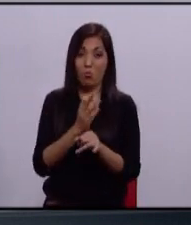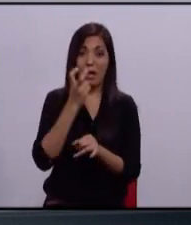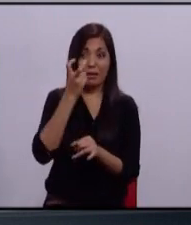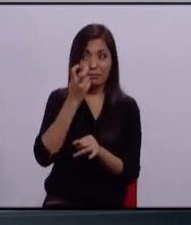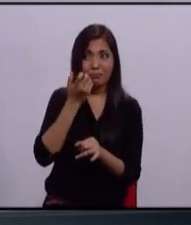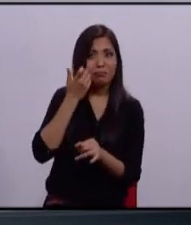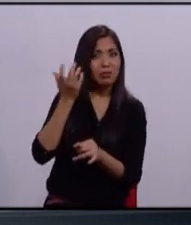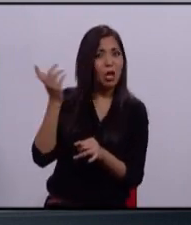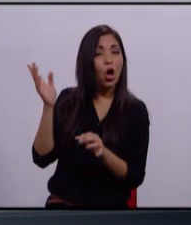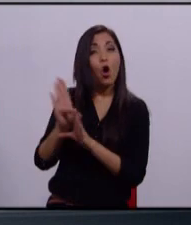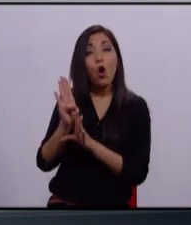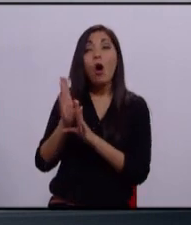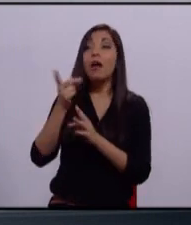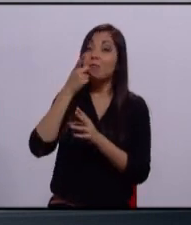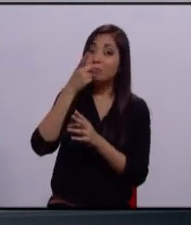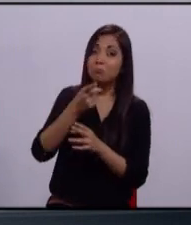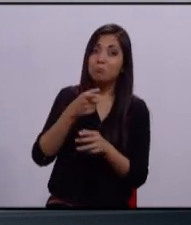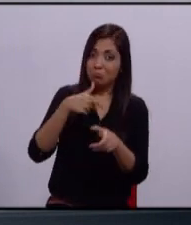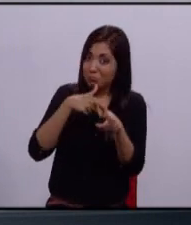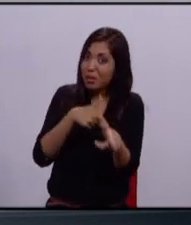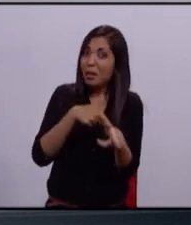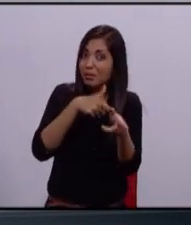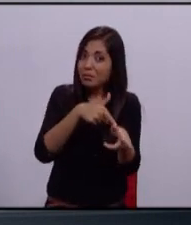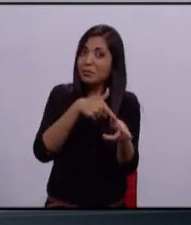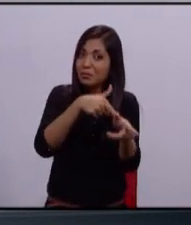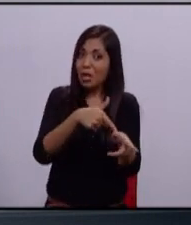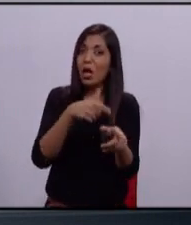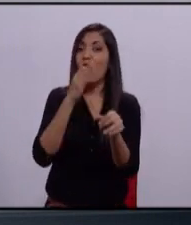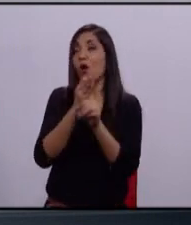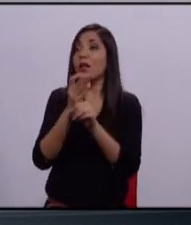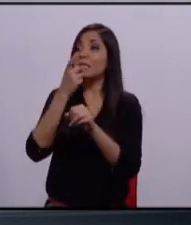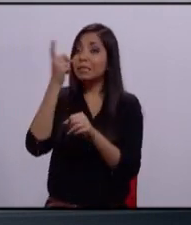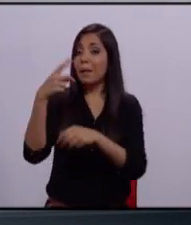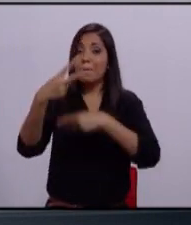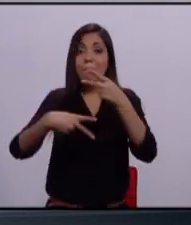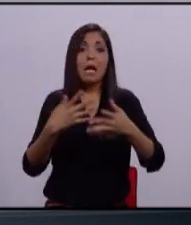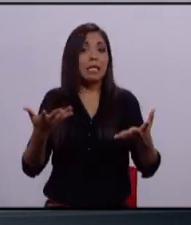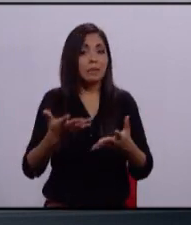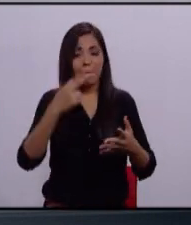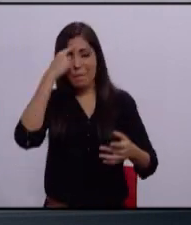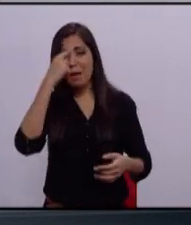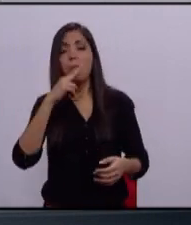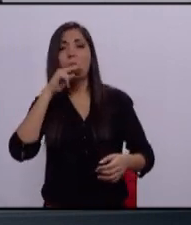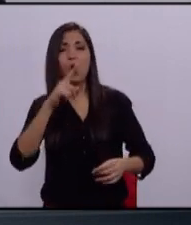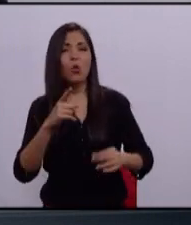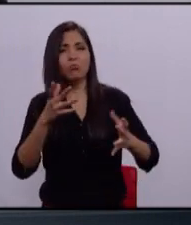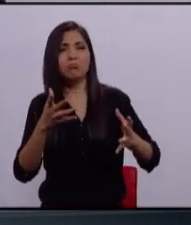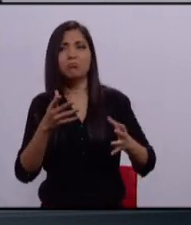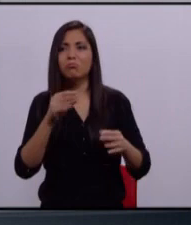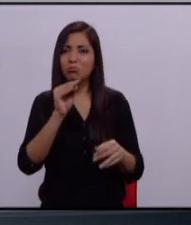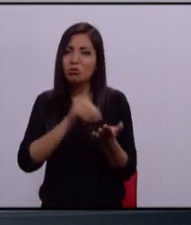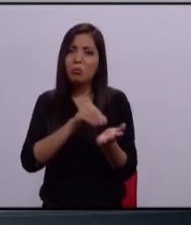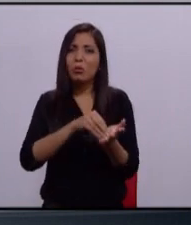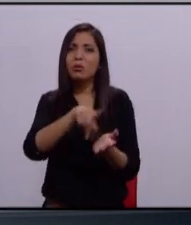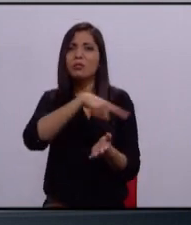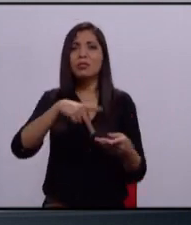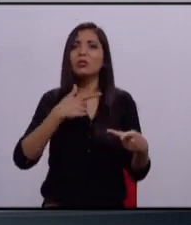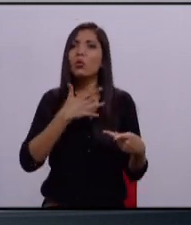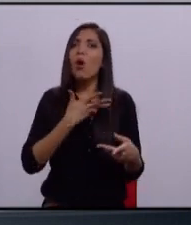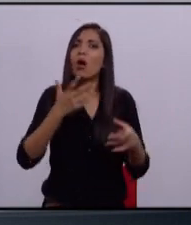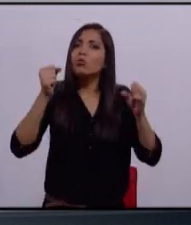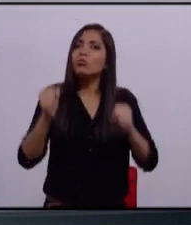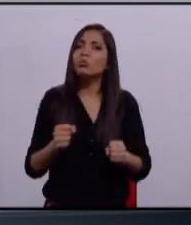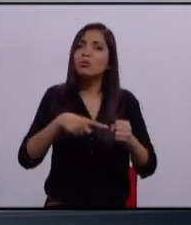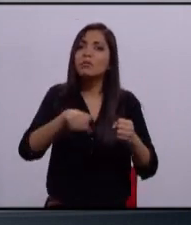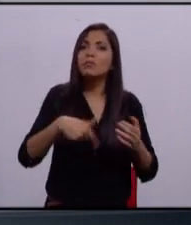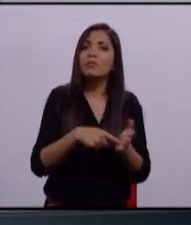nos quiere vender, el seguir con estos bloqueos y esta situación de inseguridad en la calle. Por ello, debemos de asumir este